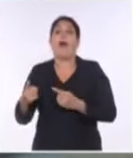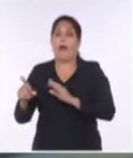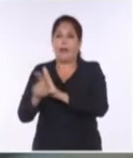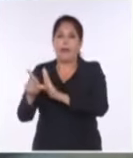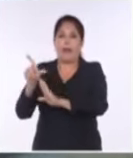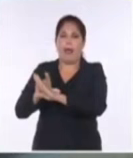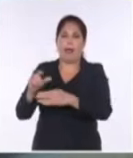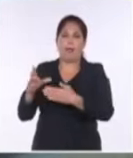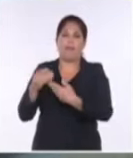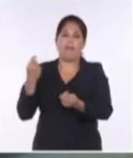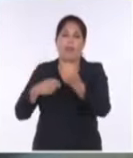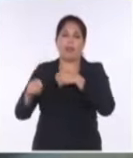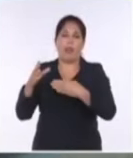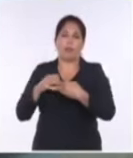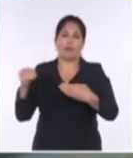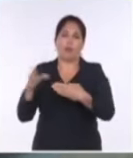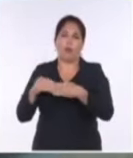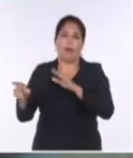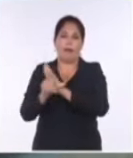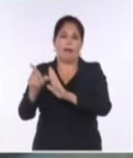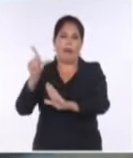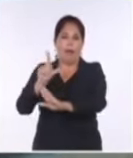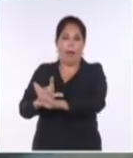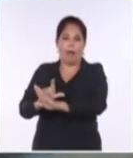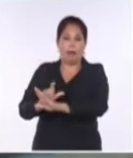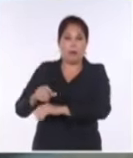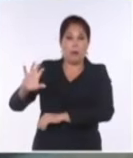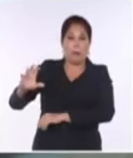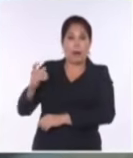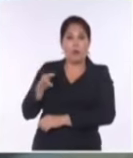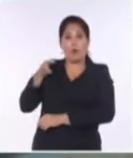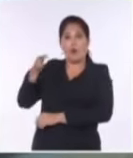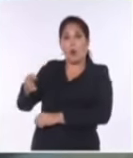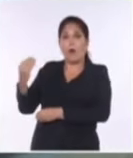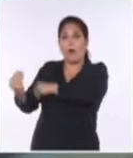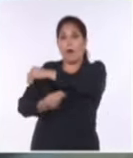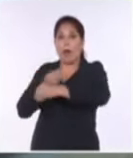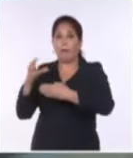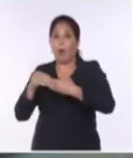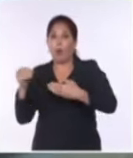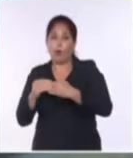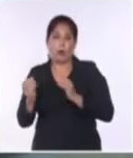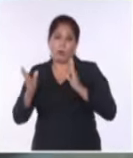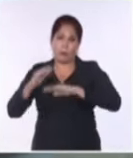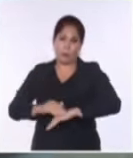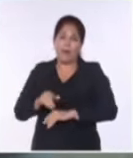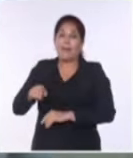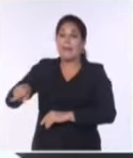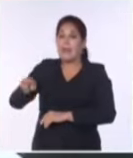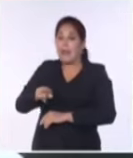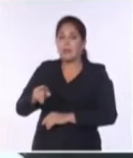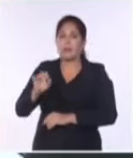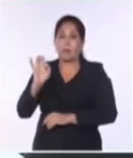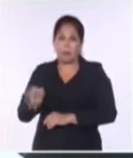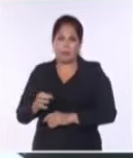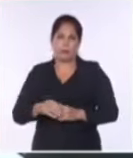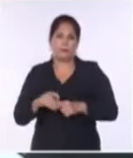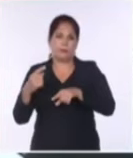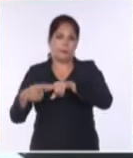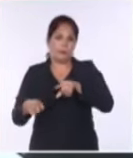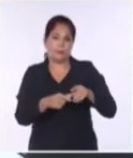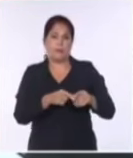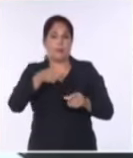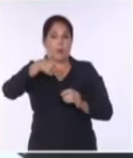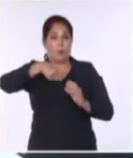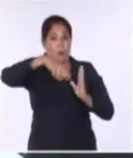de divisas y la ausencia de un mercado cambiario como la causa fundamental que los motiva a no bancarizarse. La bancarización es